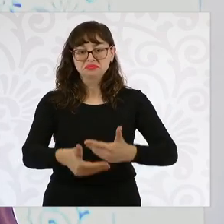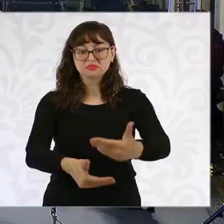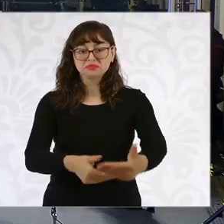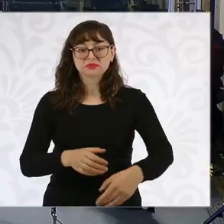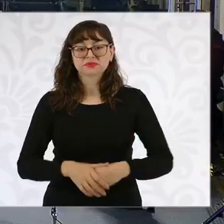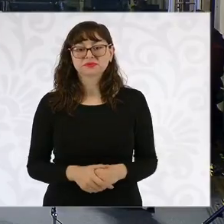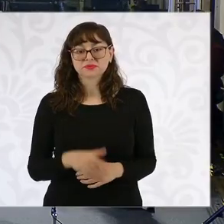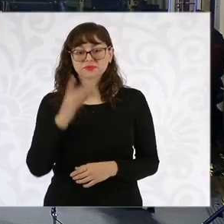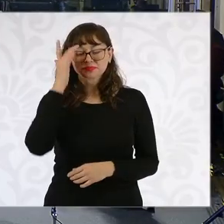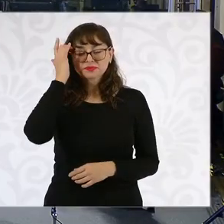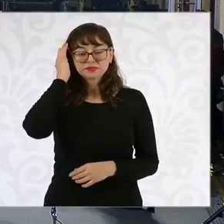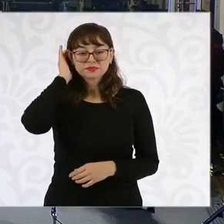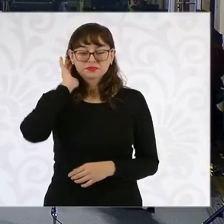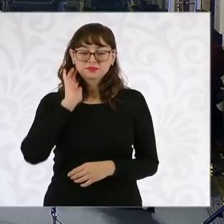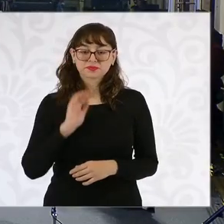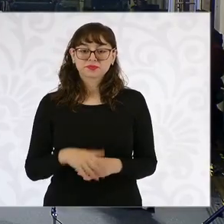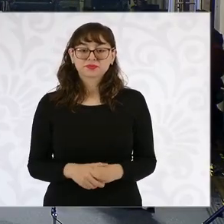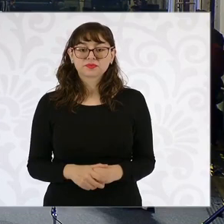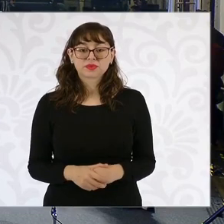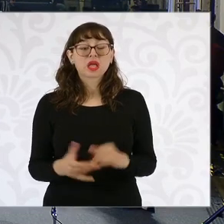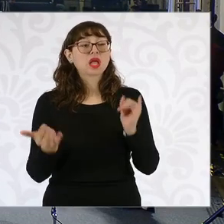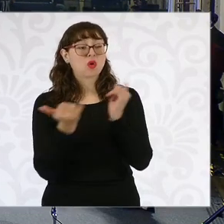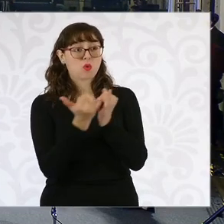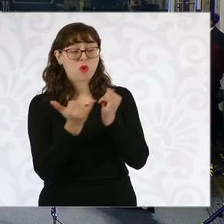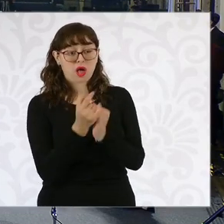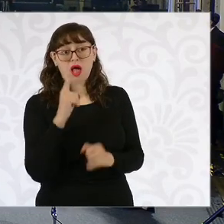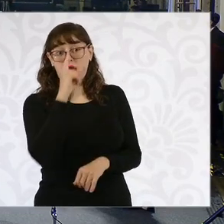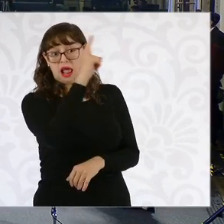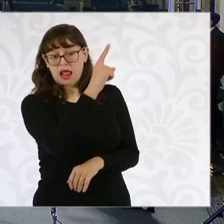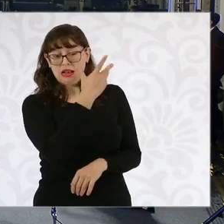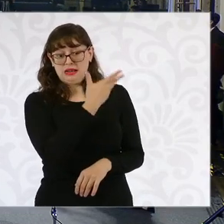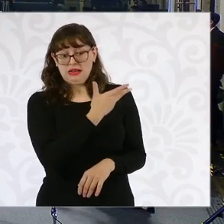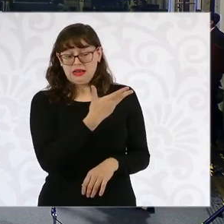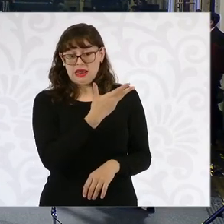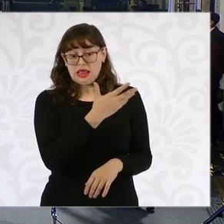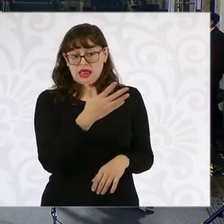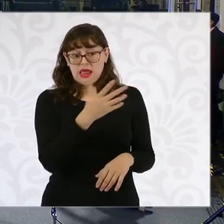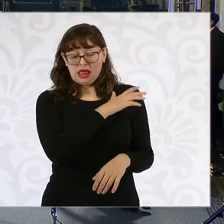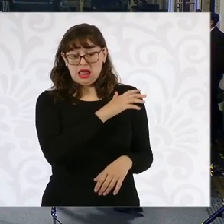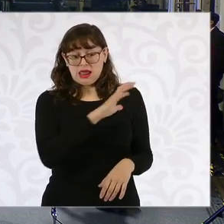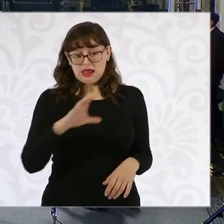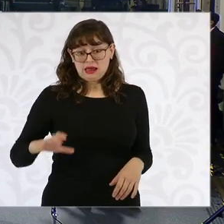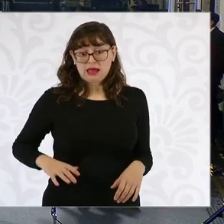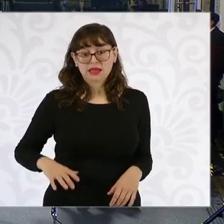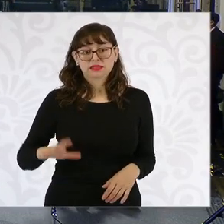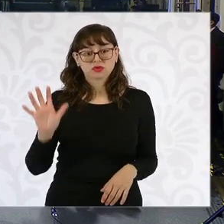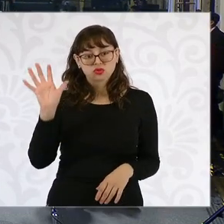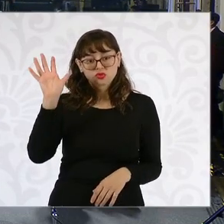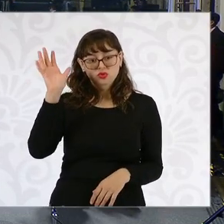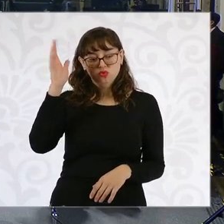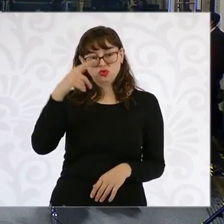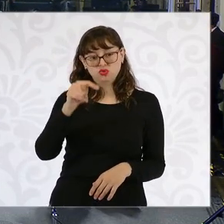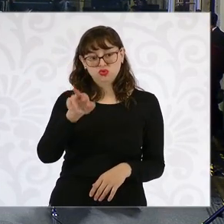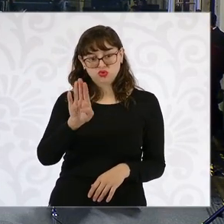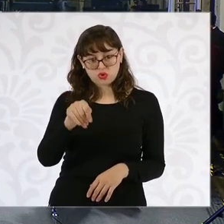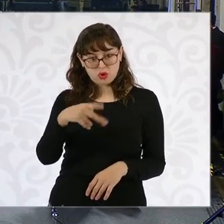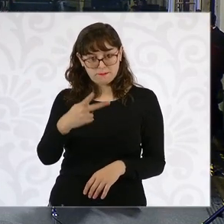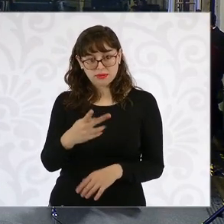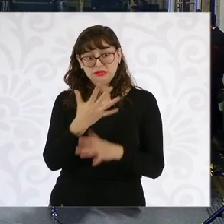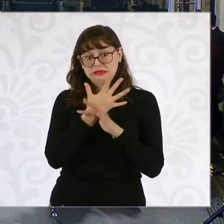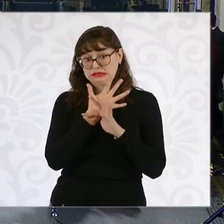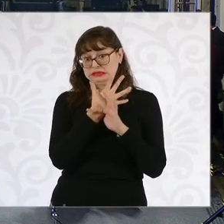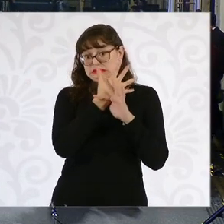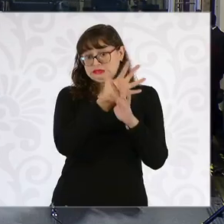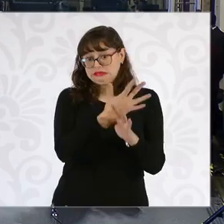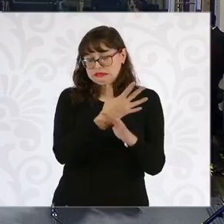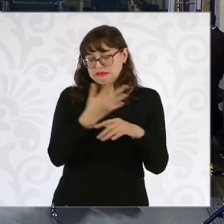De igual manera, el candidato Donald Trump habló sobre el reciente asesinato de un veterano del Ejército en Estados Unidos ocurrido la semana pasada y